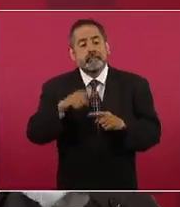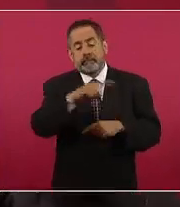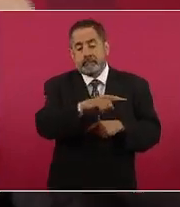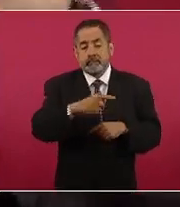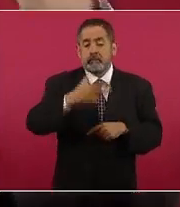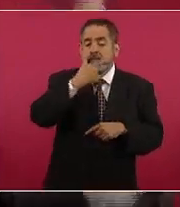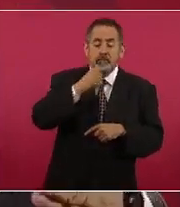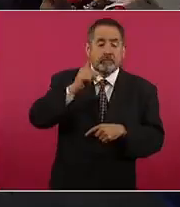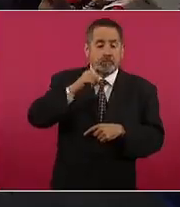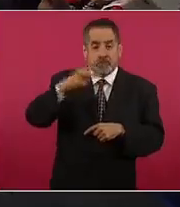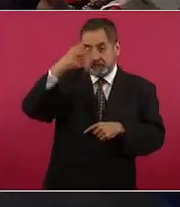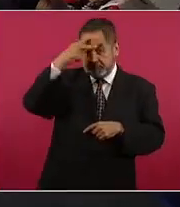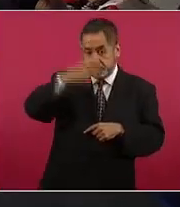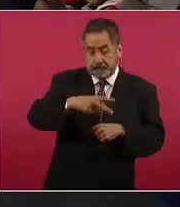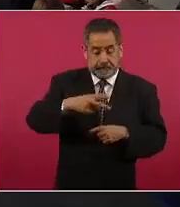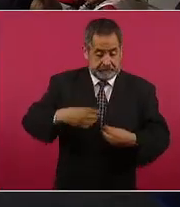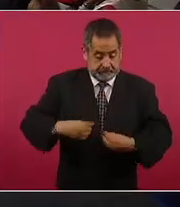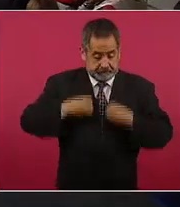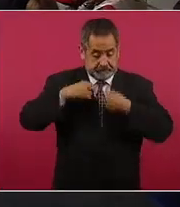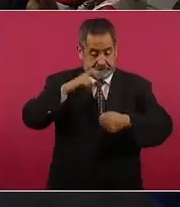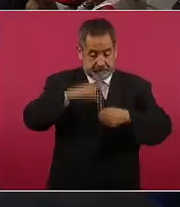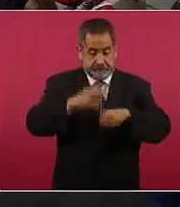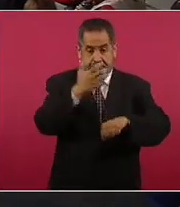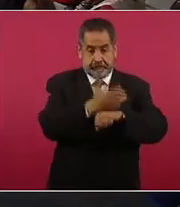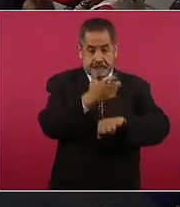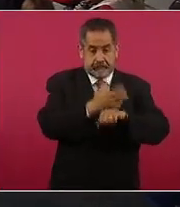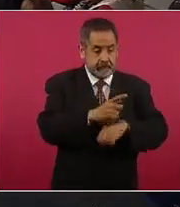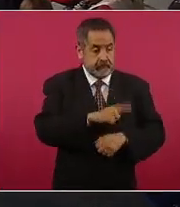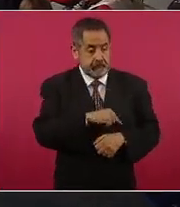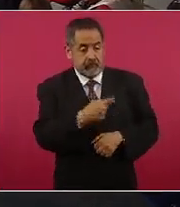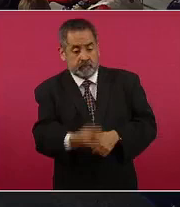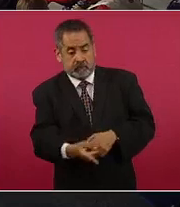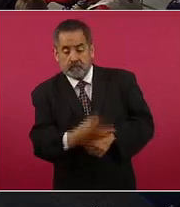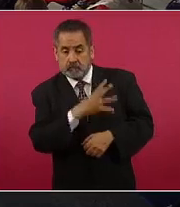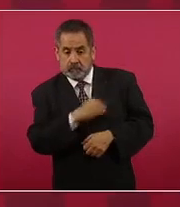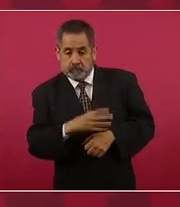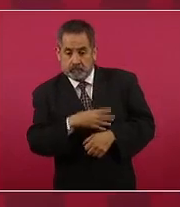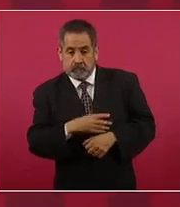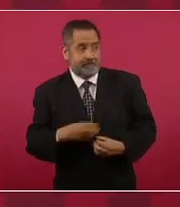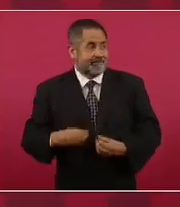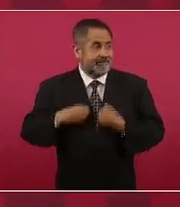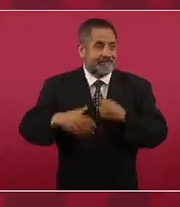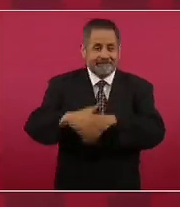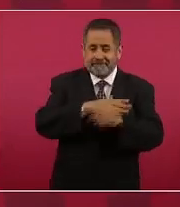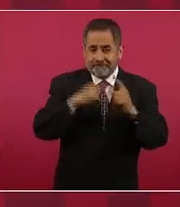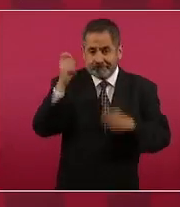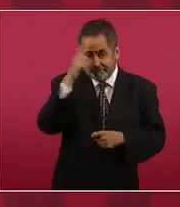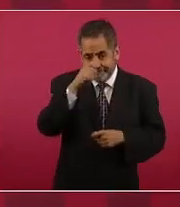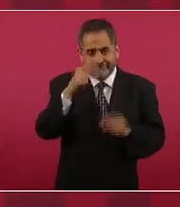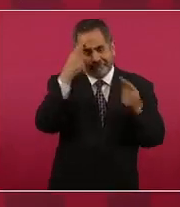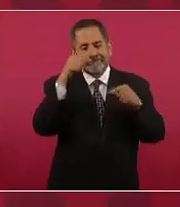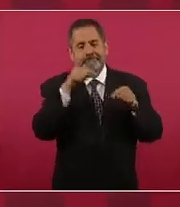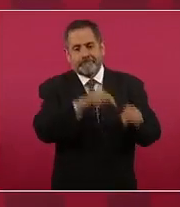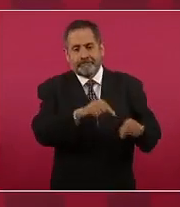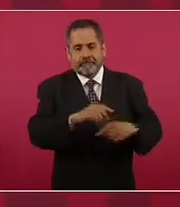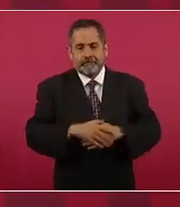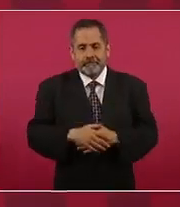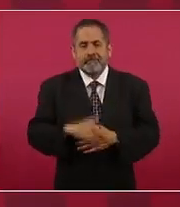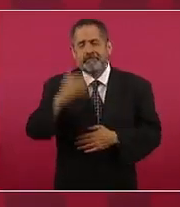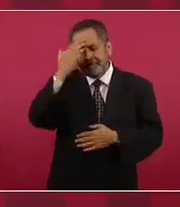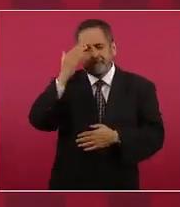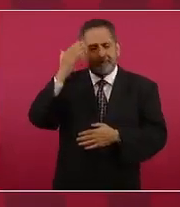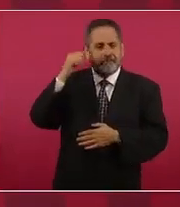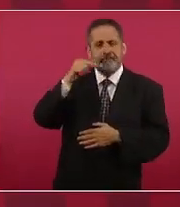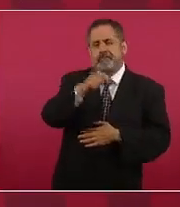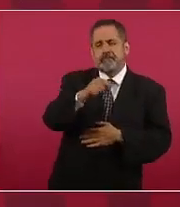mexicanos que están en los Estados Unidos en condiciones difíciles. Es decir, que no les han sido reconocidos